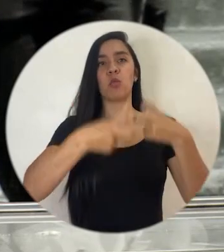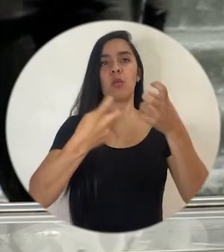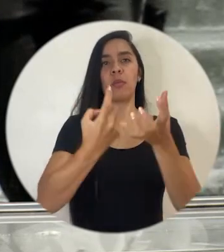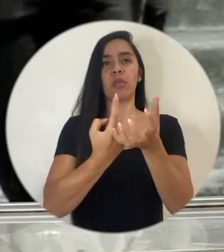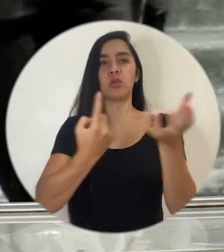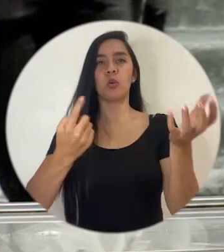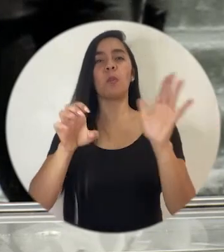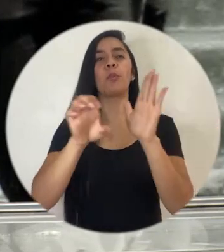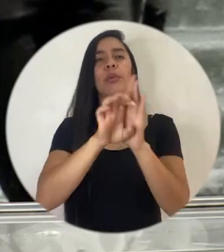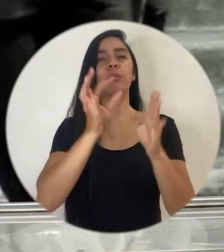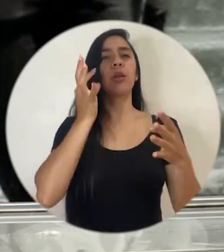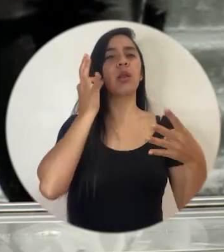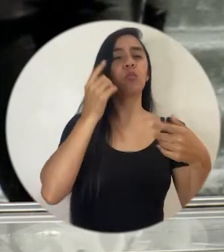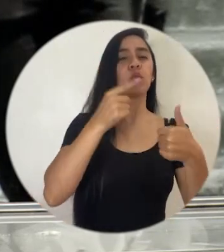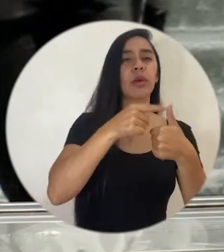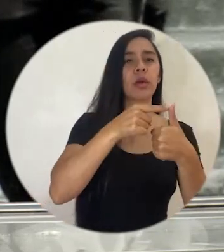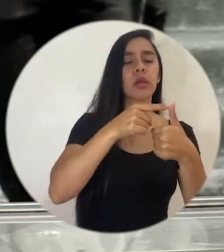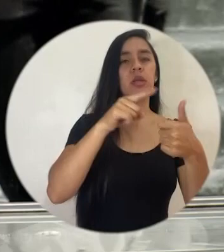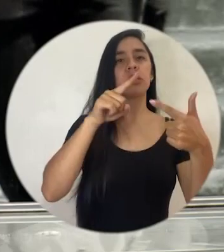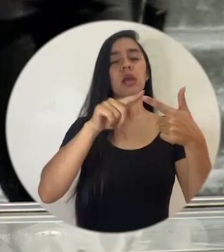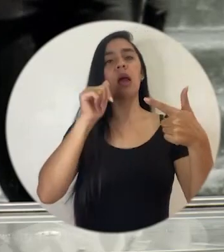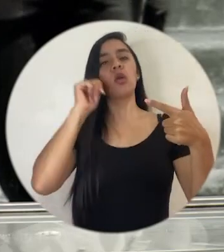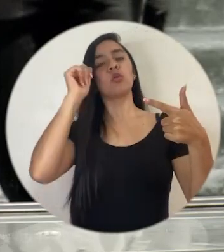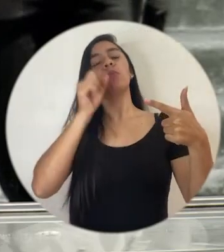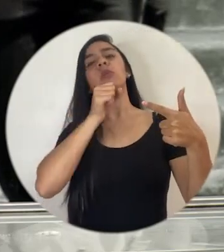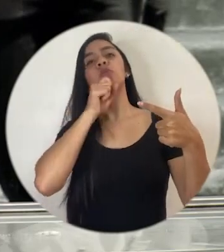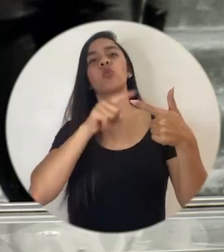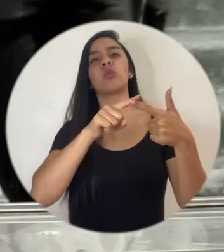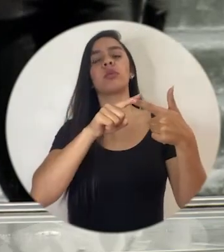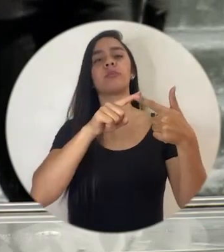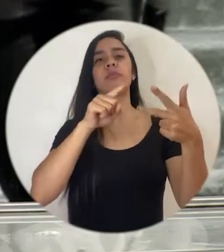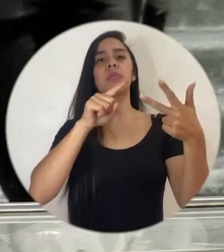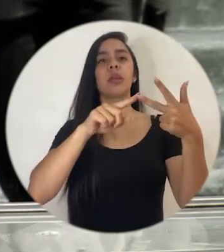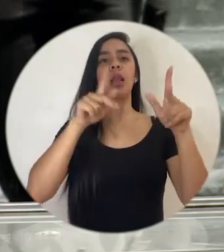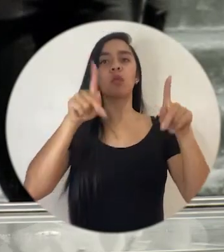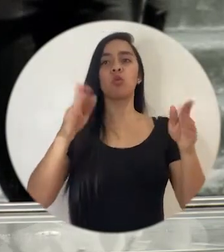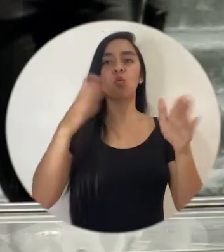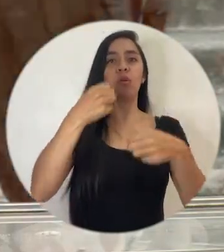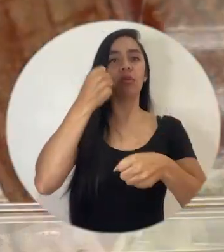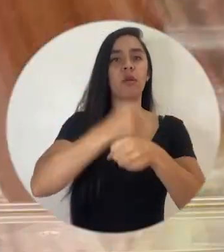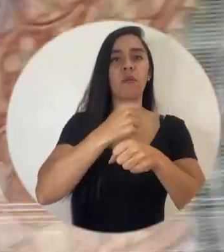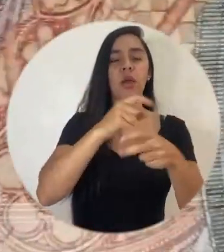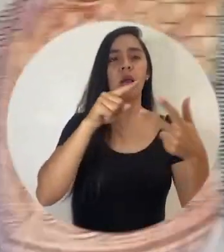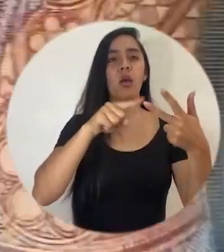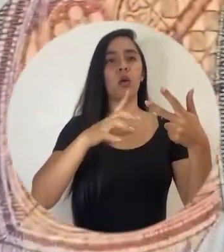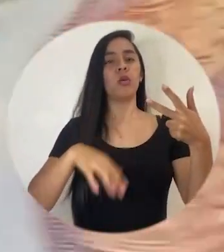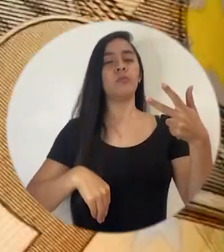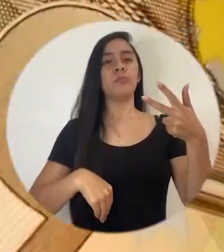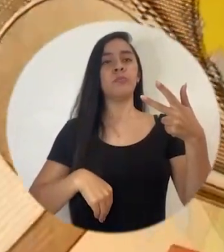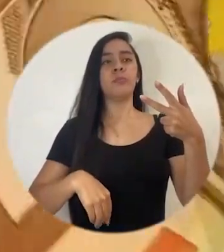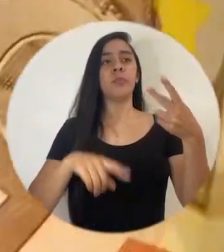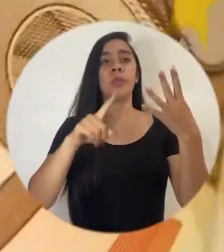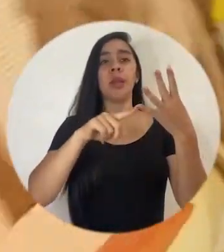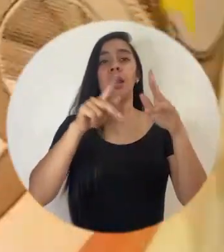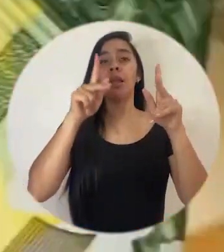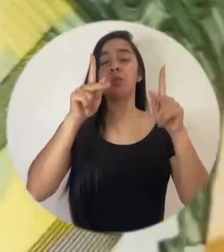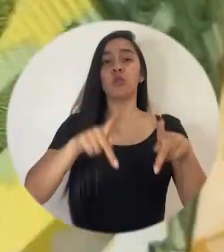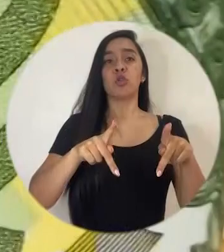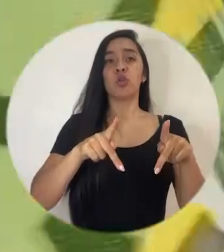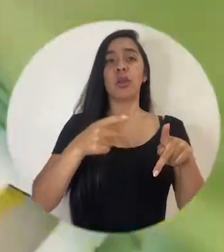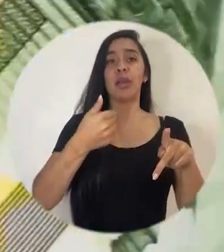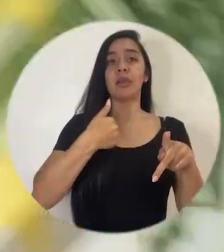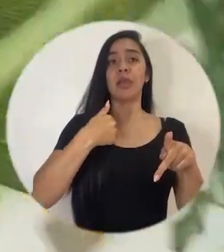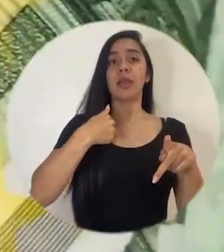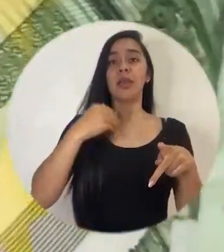con una problemática de exclusión, las mujeres por ejemplo, los adultos mayores, la gente que no tiene empleo, la gente que